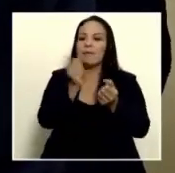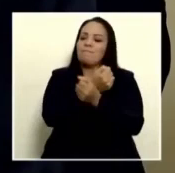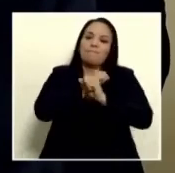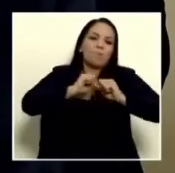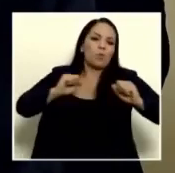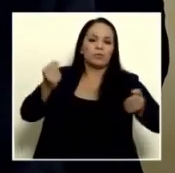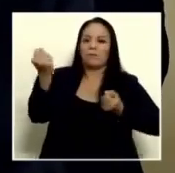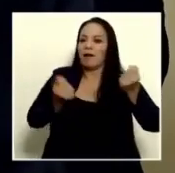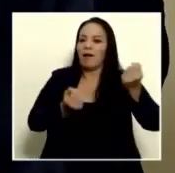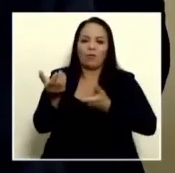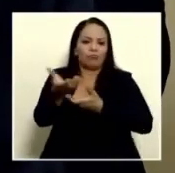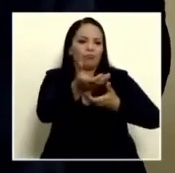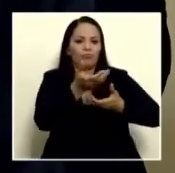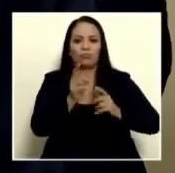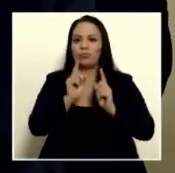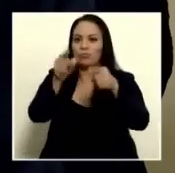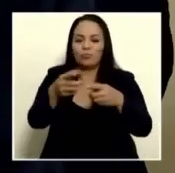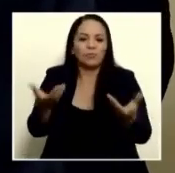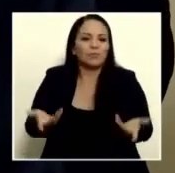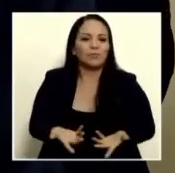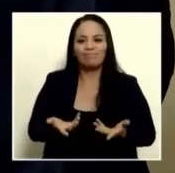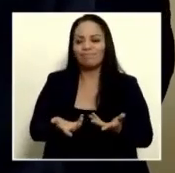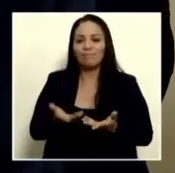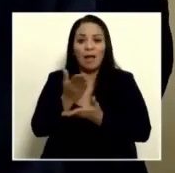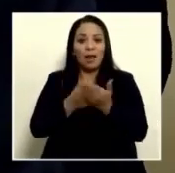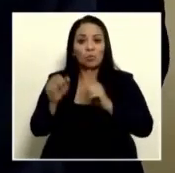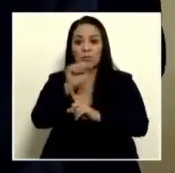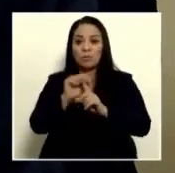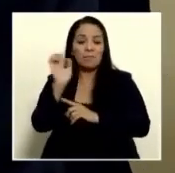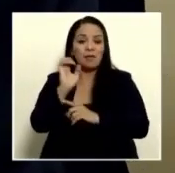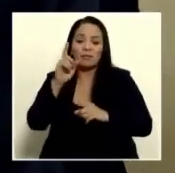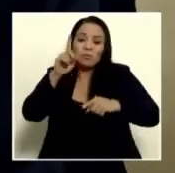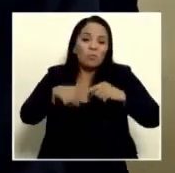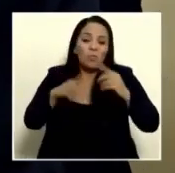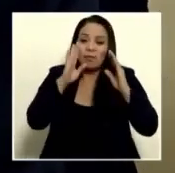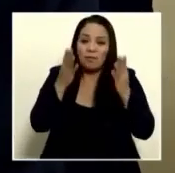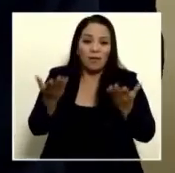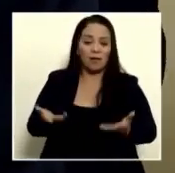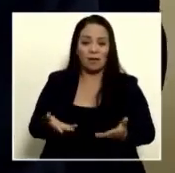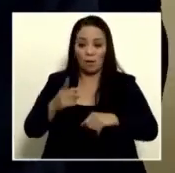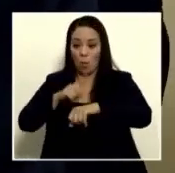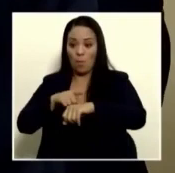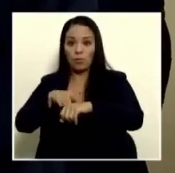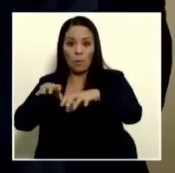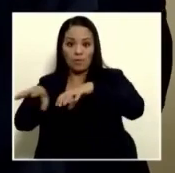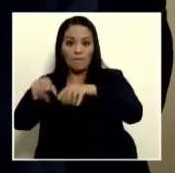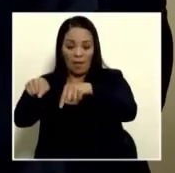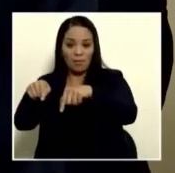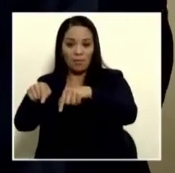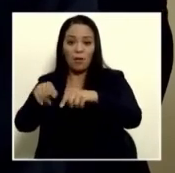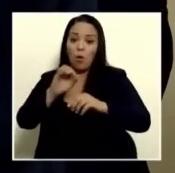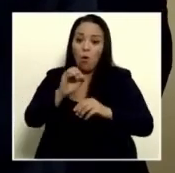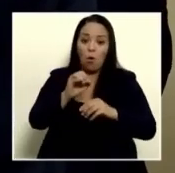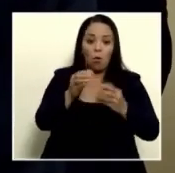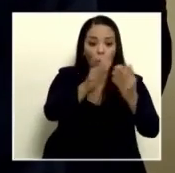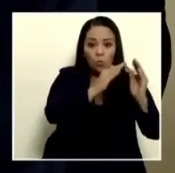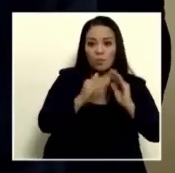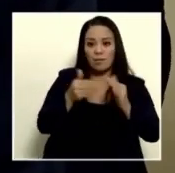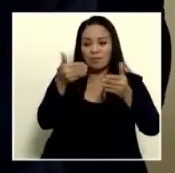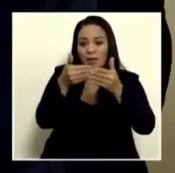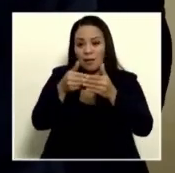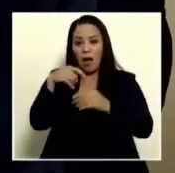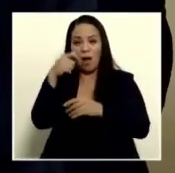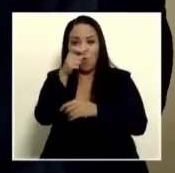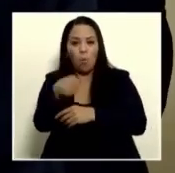unidad de bomberos pueda asistir a una situación de emergencia en el evento o en todas estas comunidades de la Guasima, San